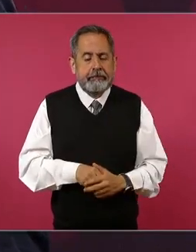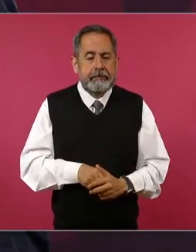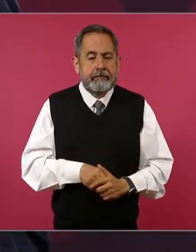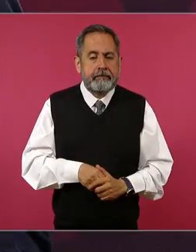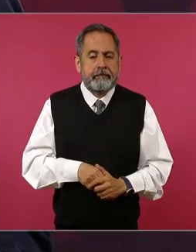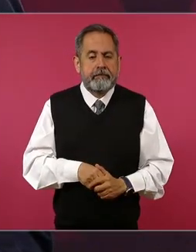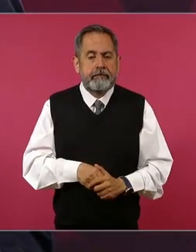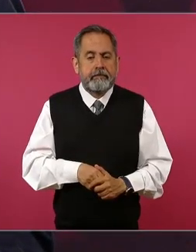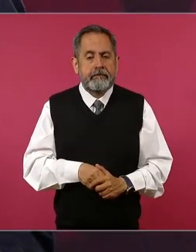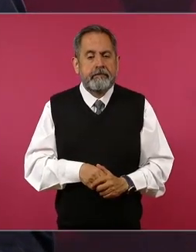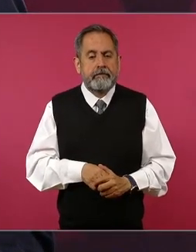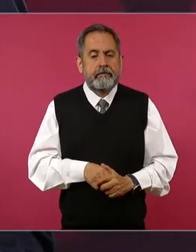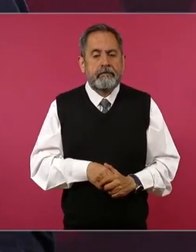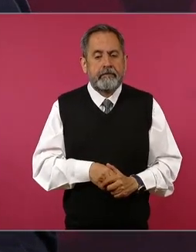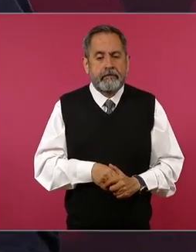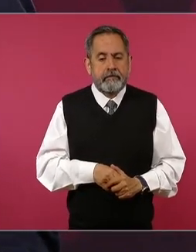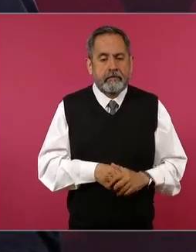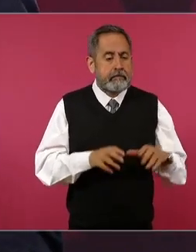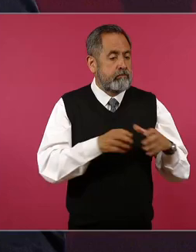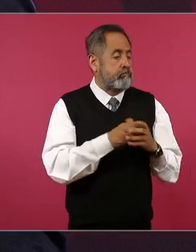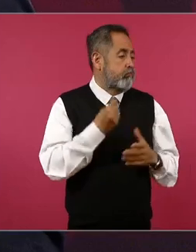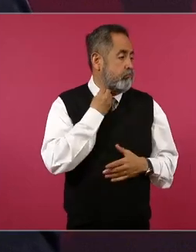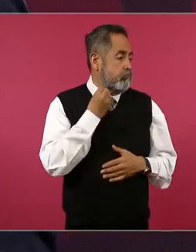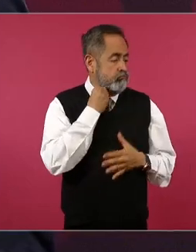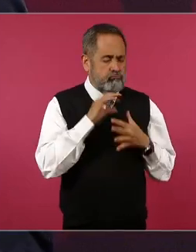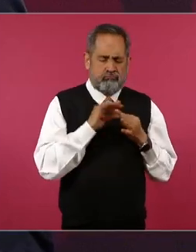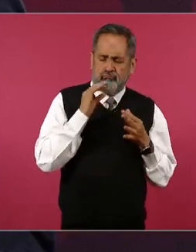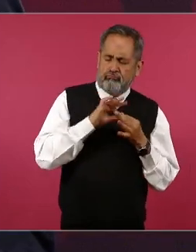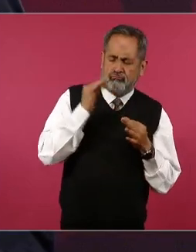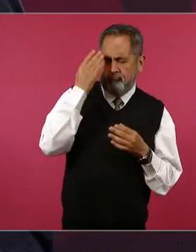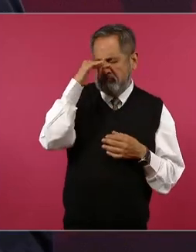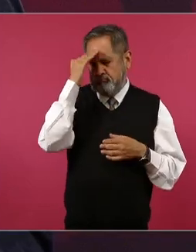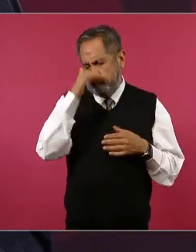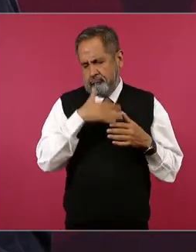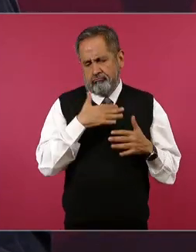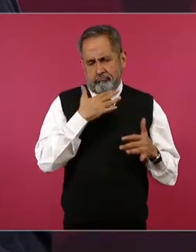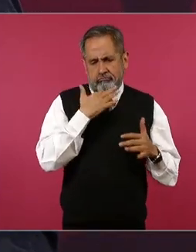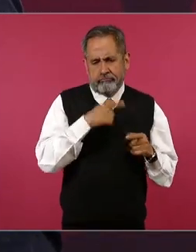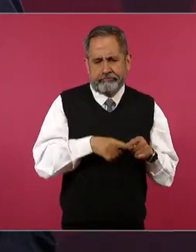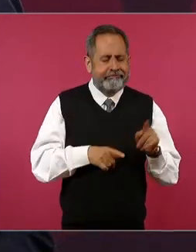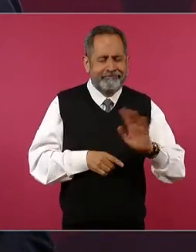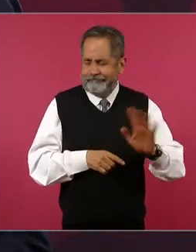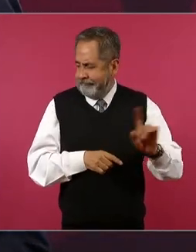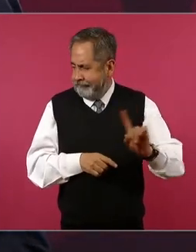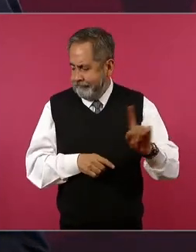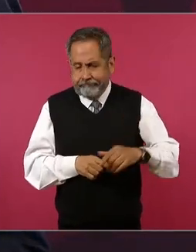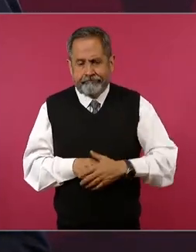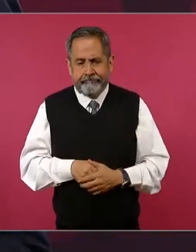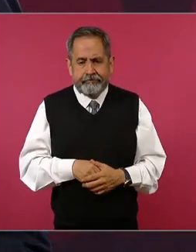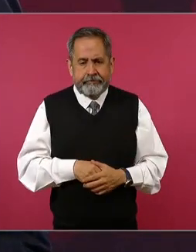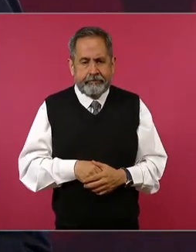abogados especialistas